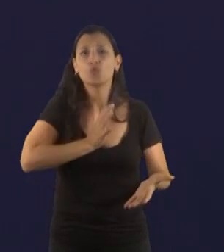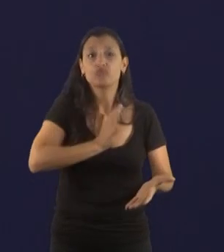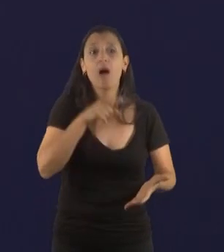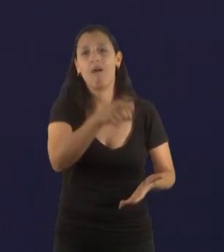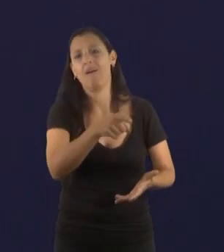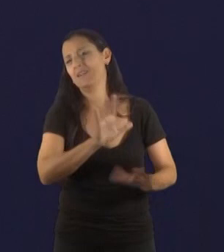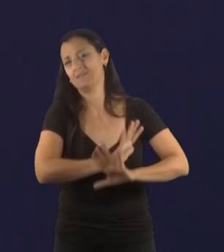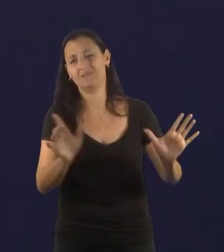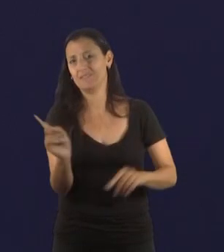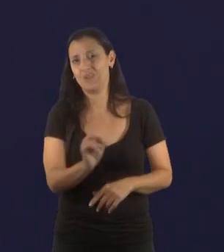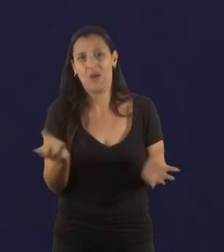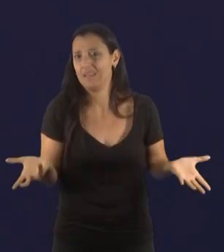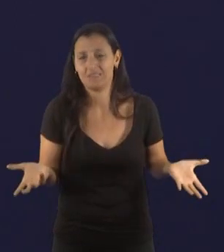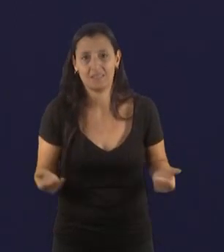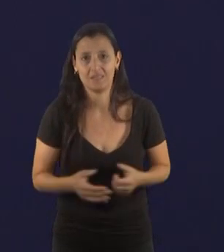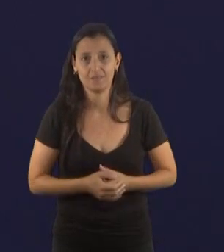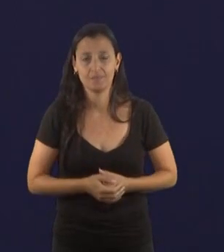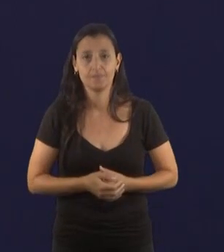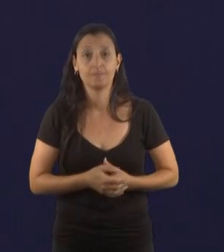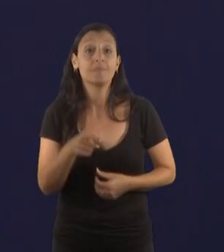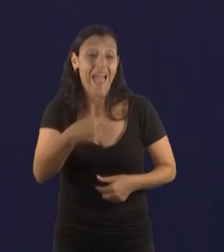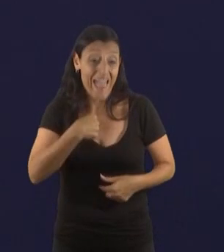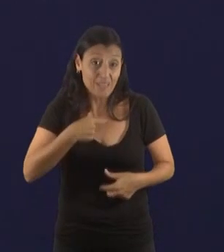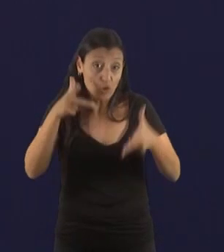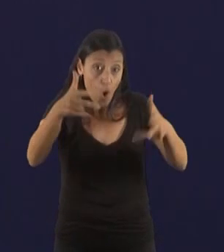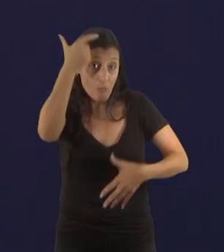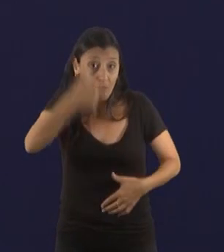y ya te digo, y esto a título personal,